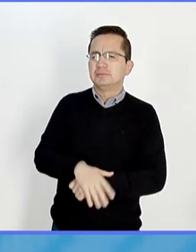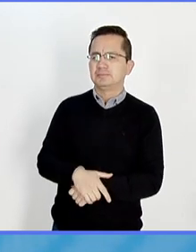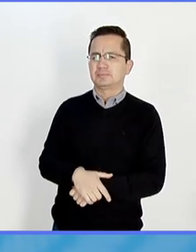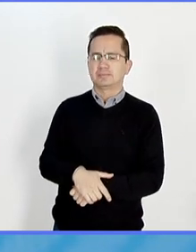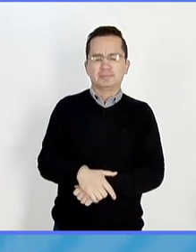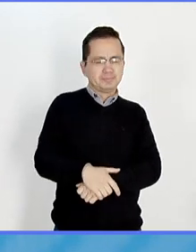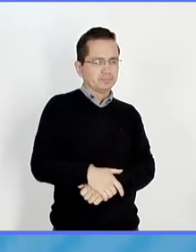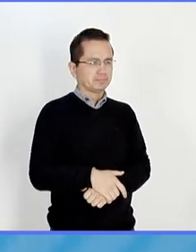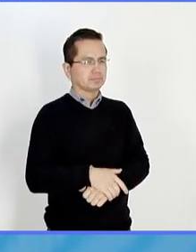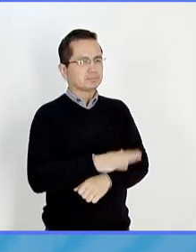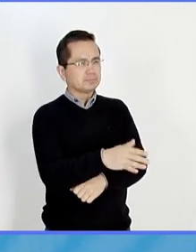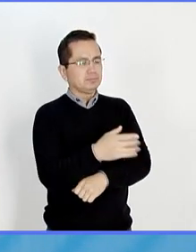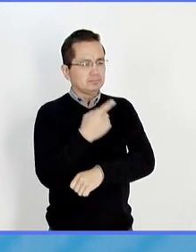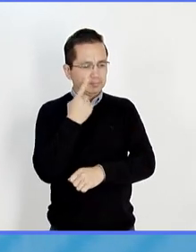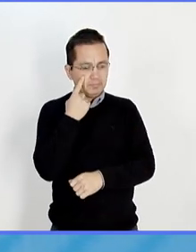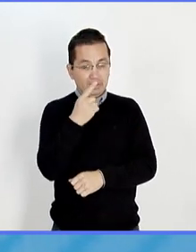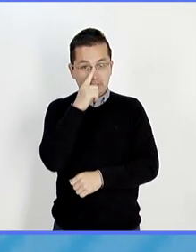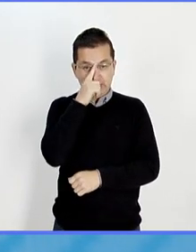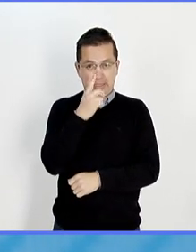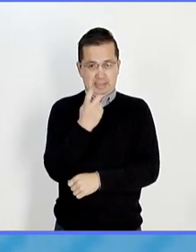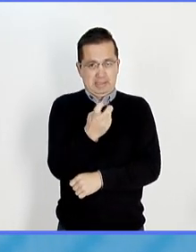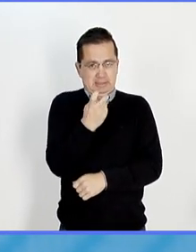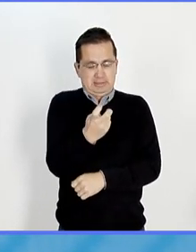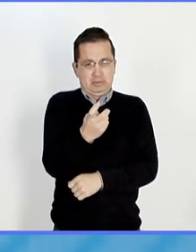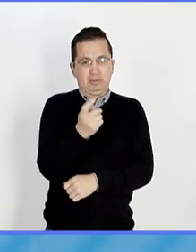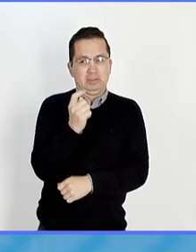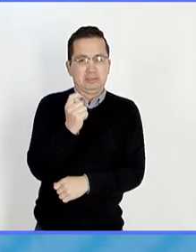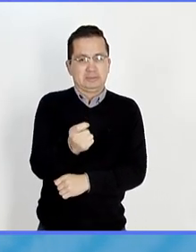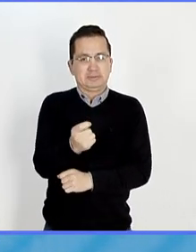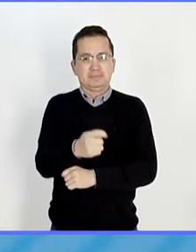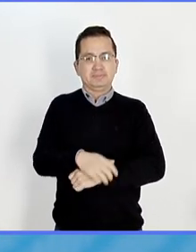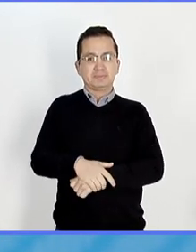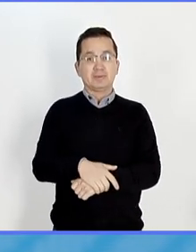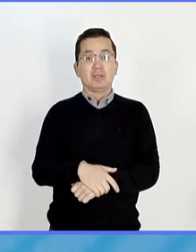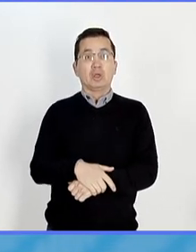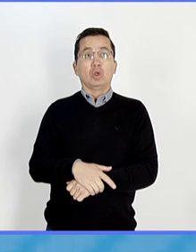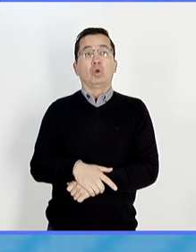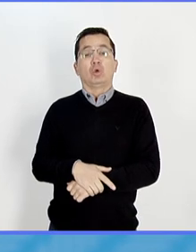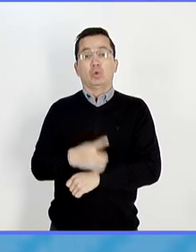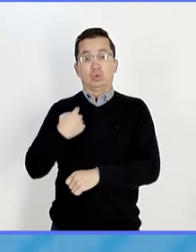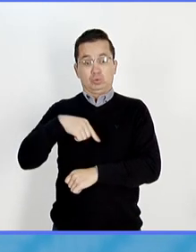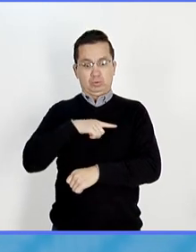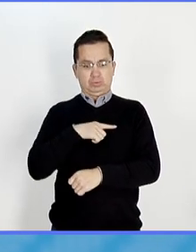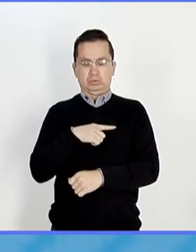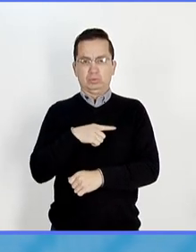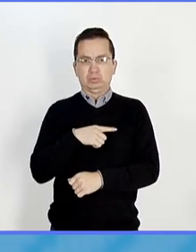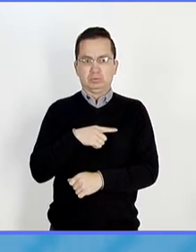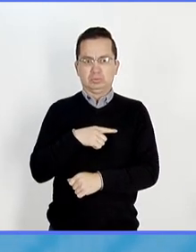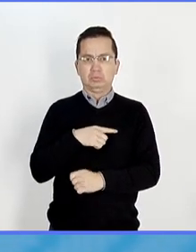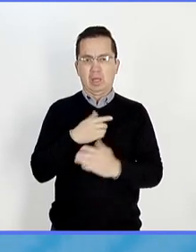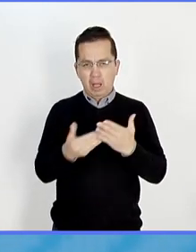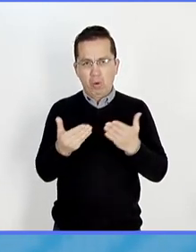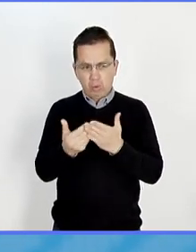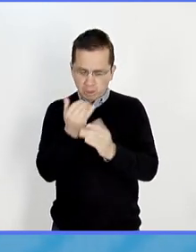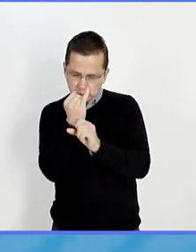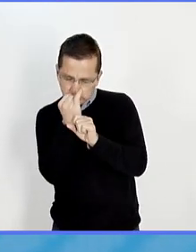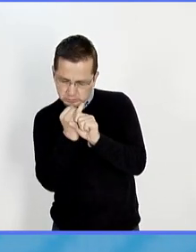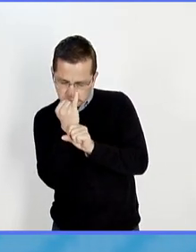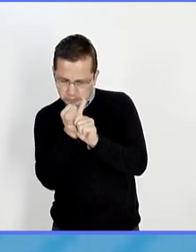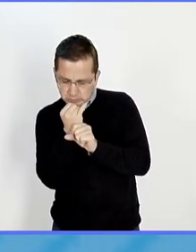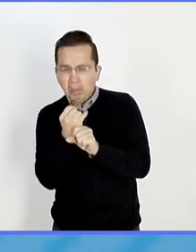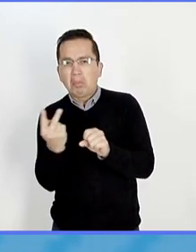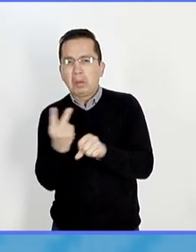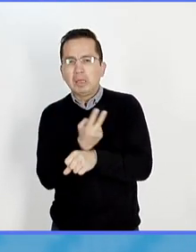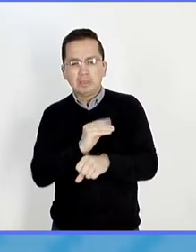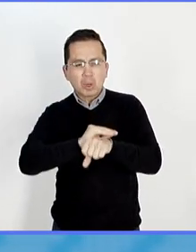Sí, mira, esto que nos permite seguir en tiempo real cómo está cambiando el virus, quiere decir que